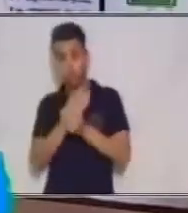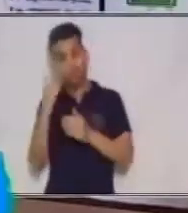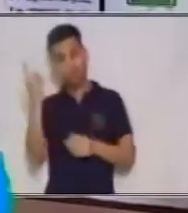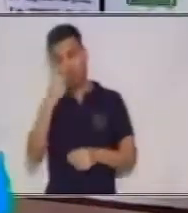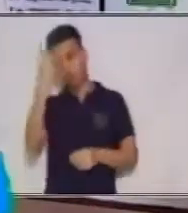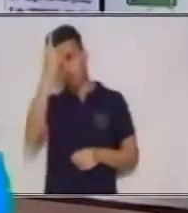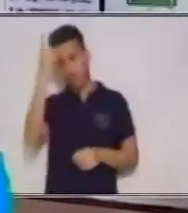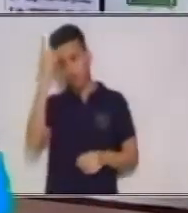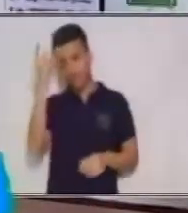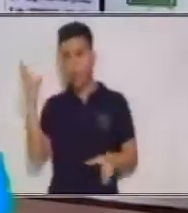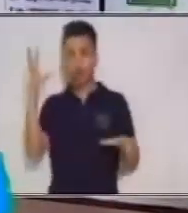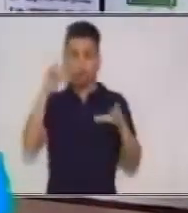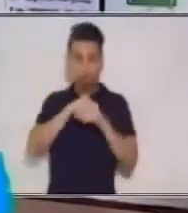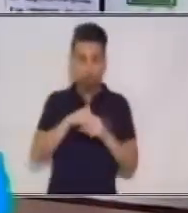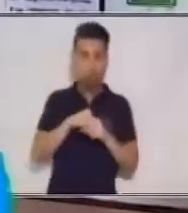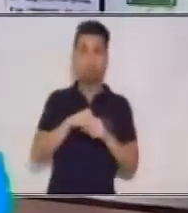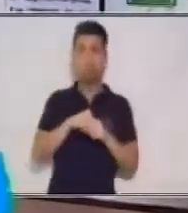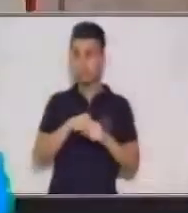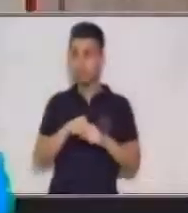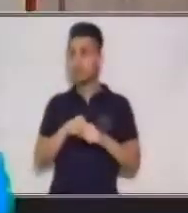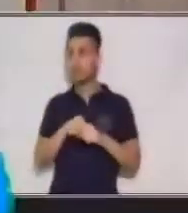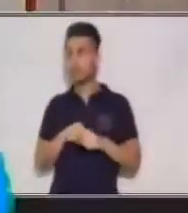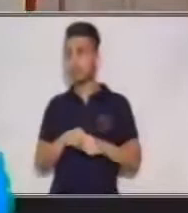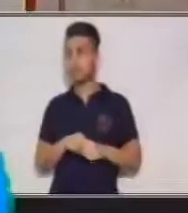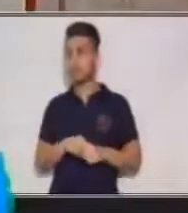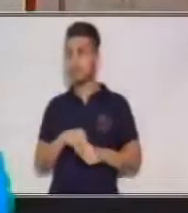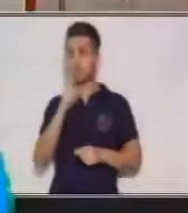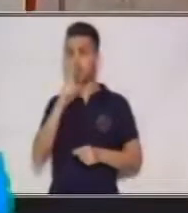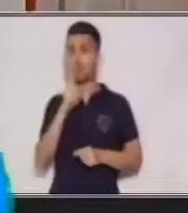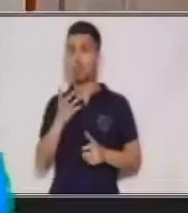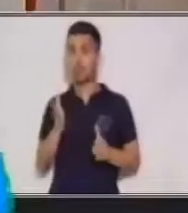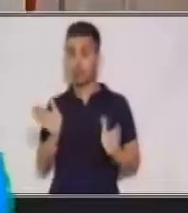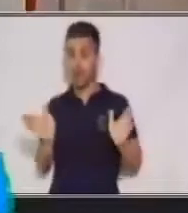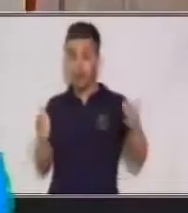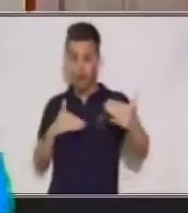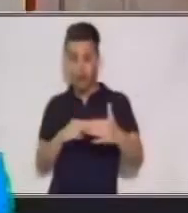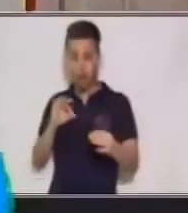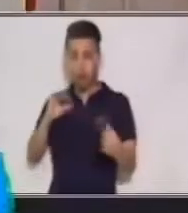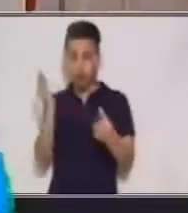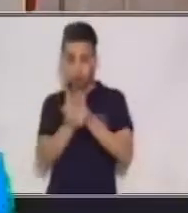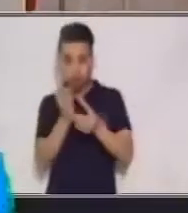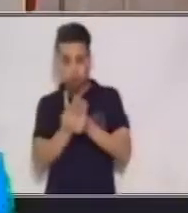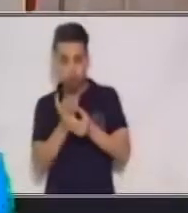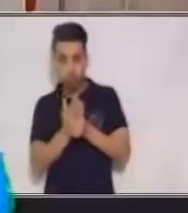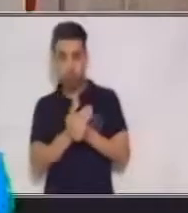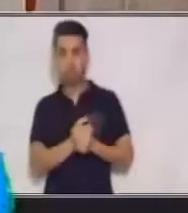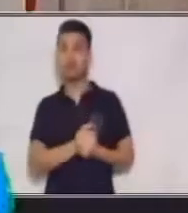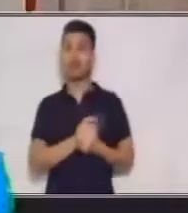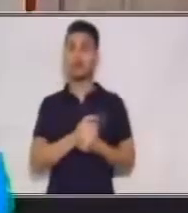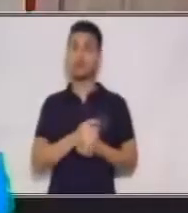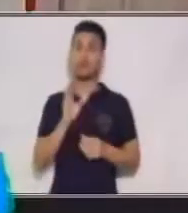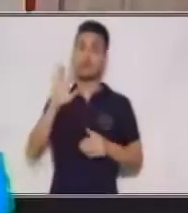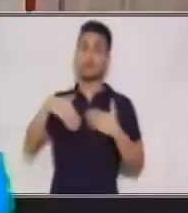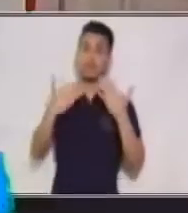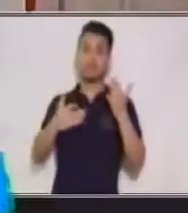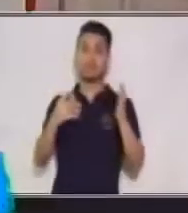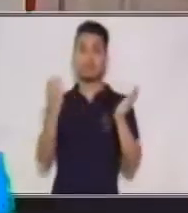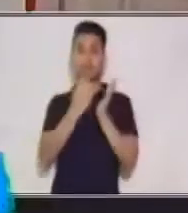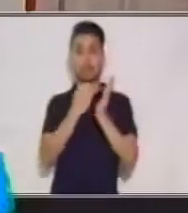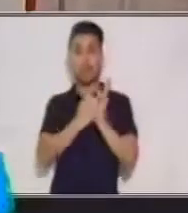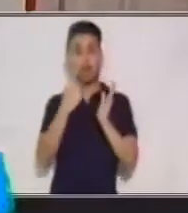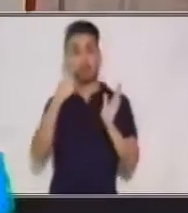trabajos, tus ejercicios, en una carpeta, en un portafolio que vas a presentar